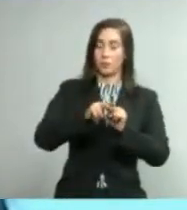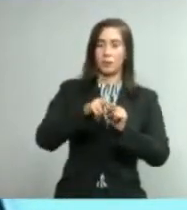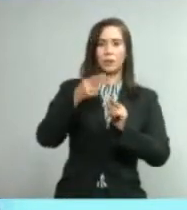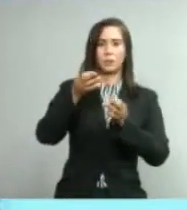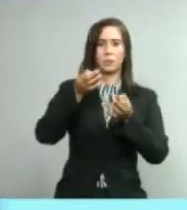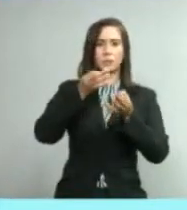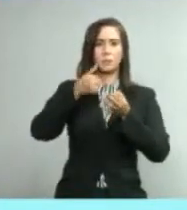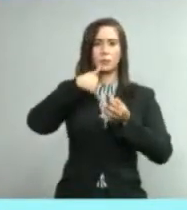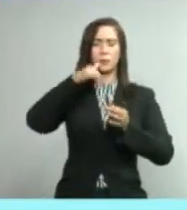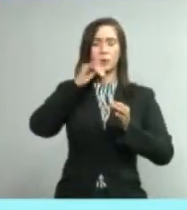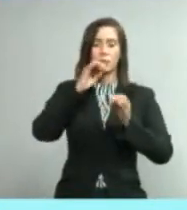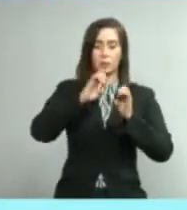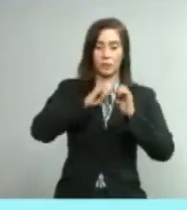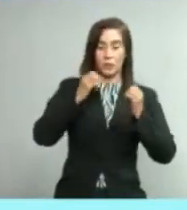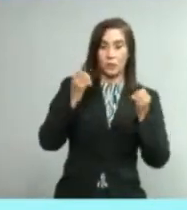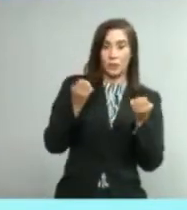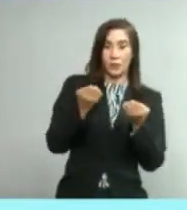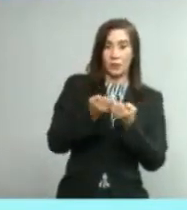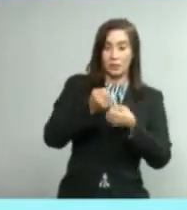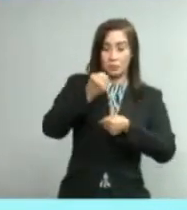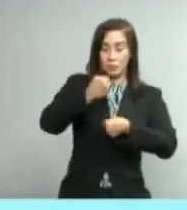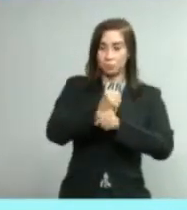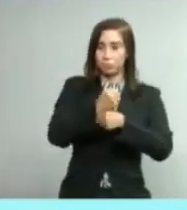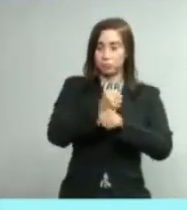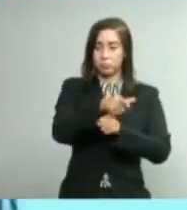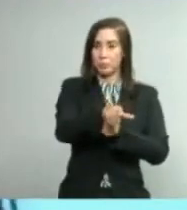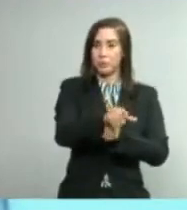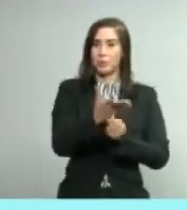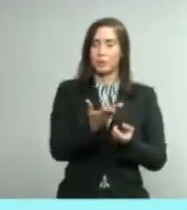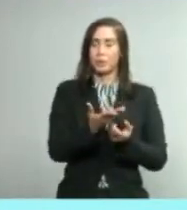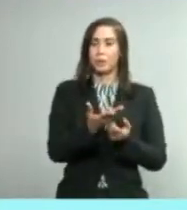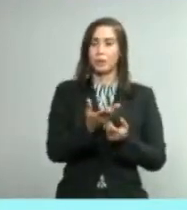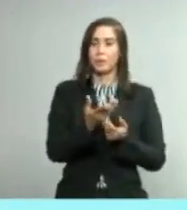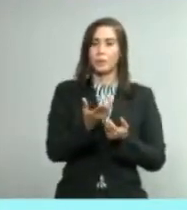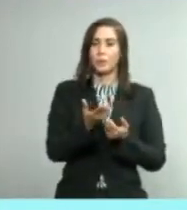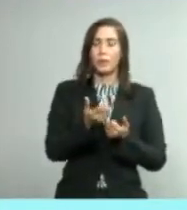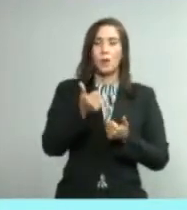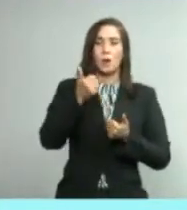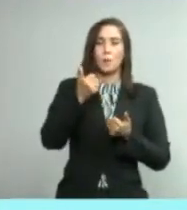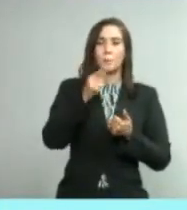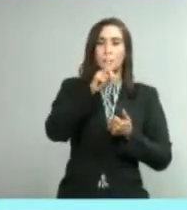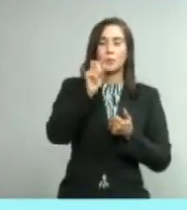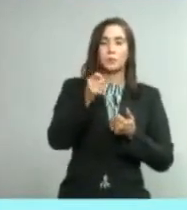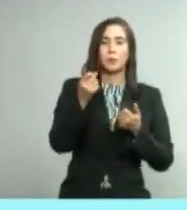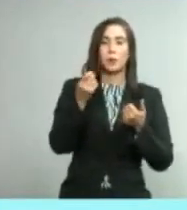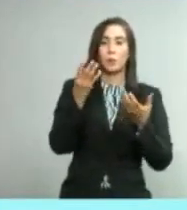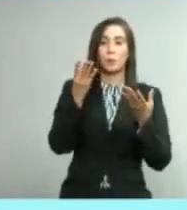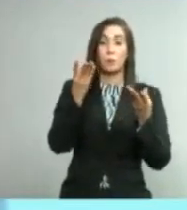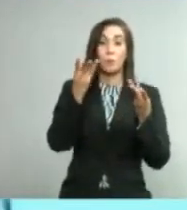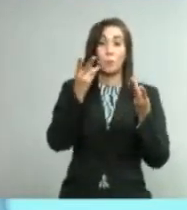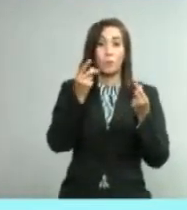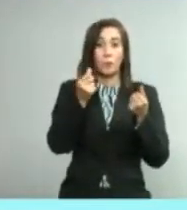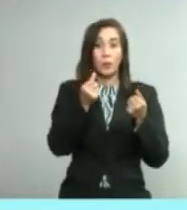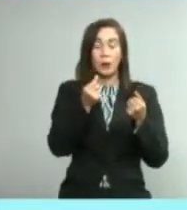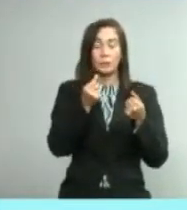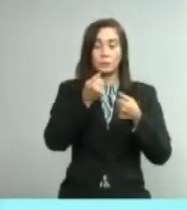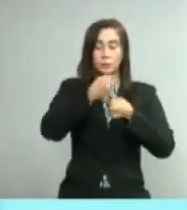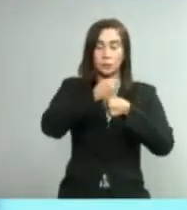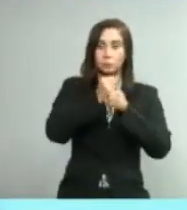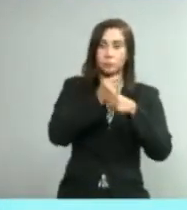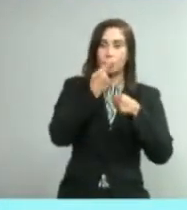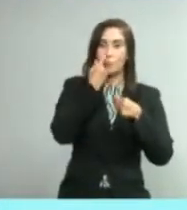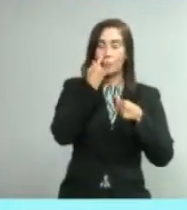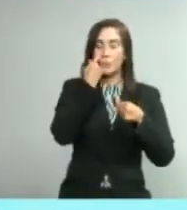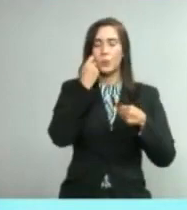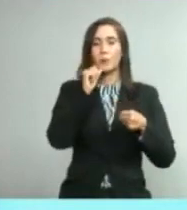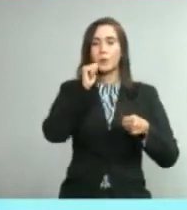Me gustaría saber de manera específica cuál es la capacidad diaria de procesamientos